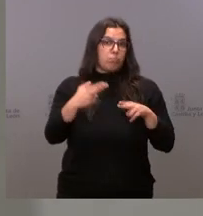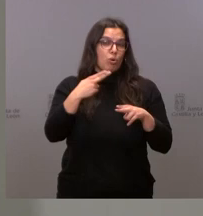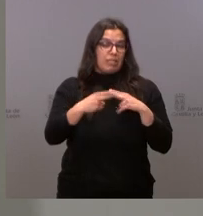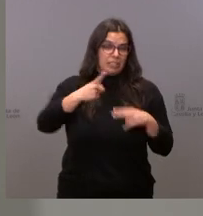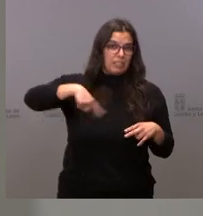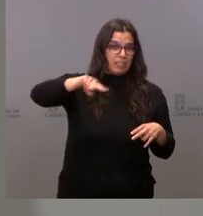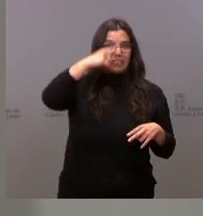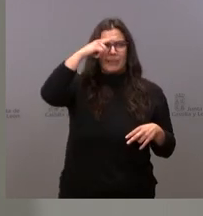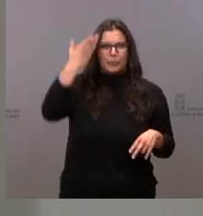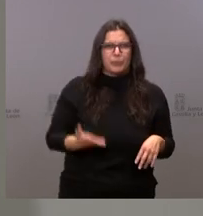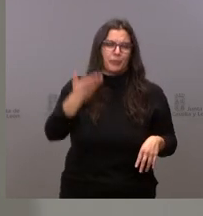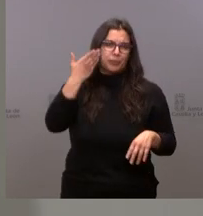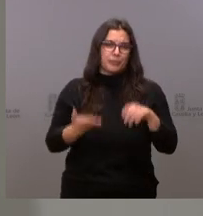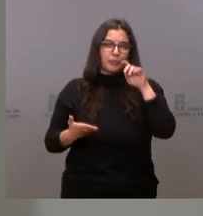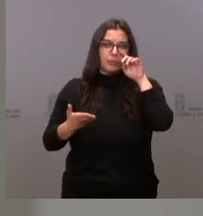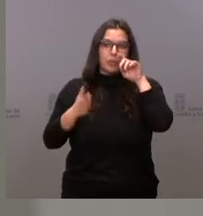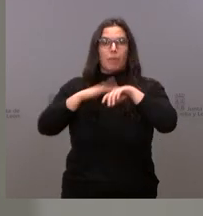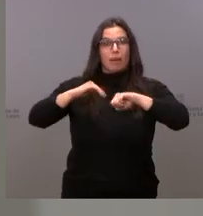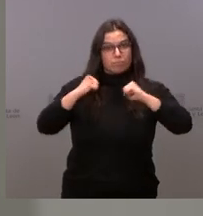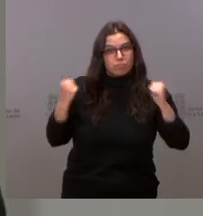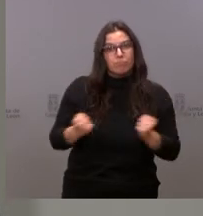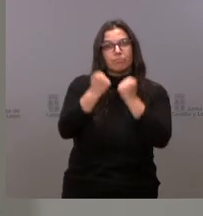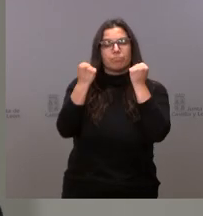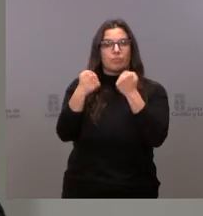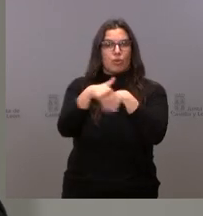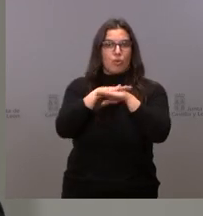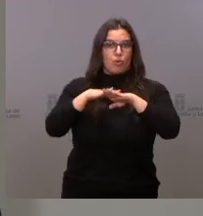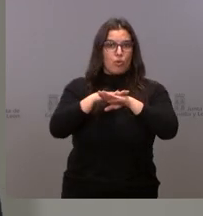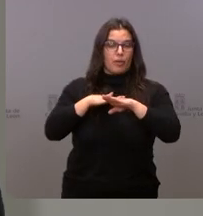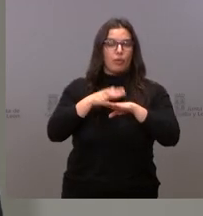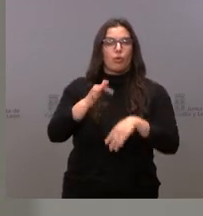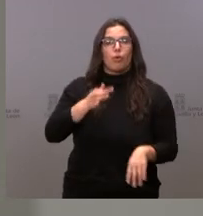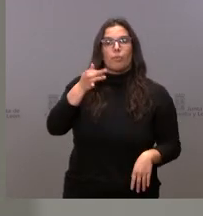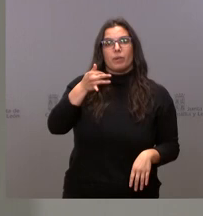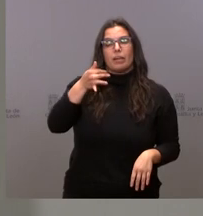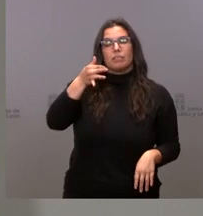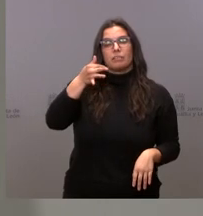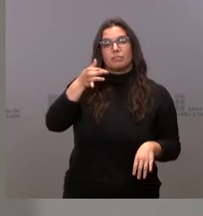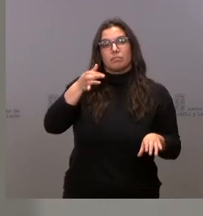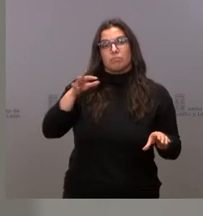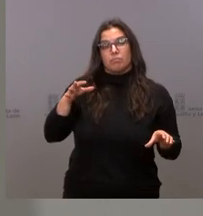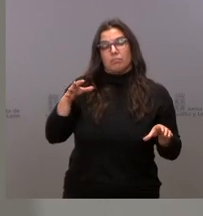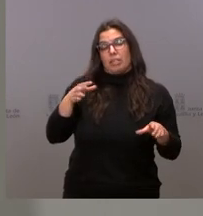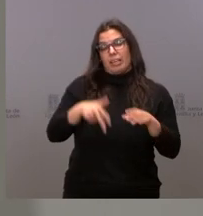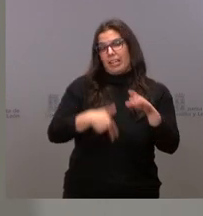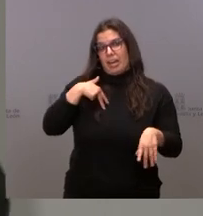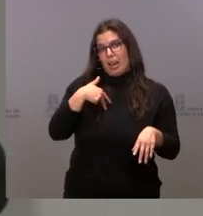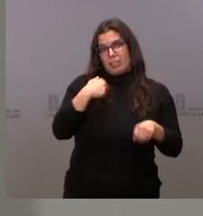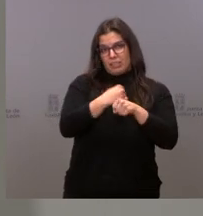saben, esencial para la acción del Gobierno y para el conjunto de nuestra acción política.